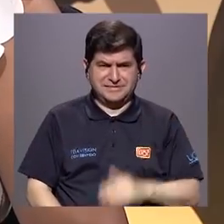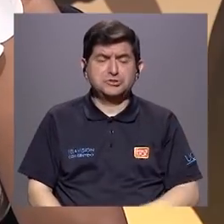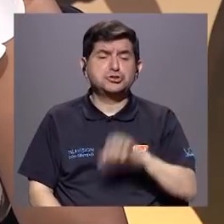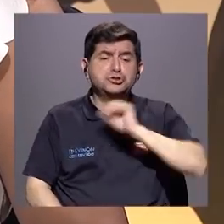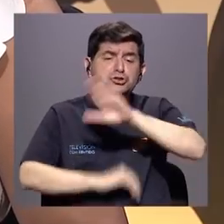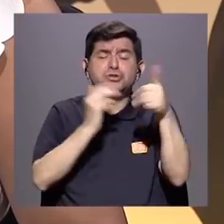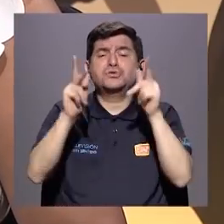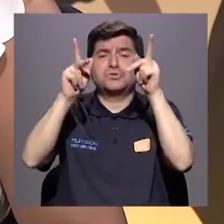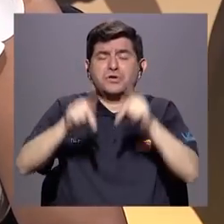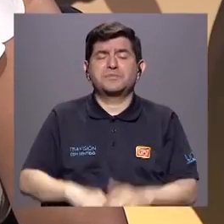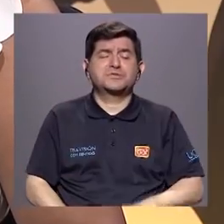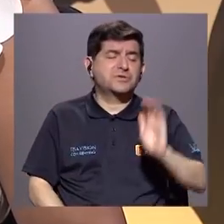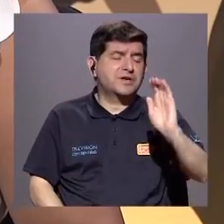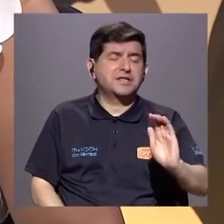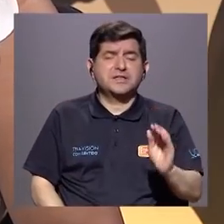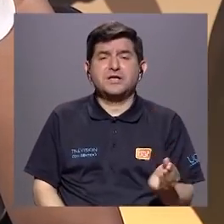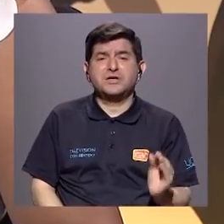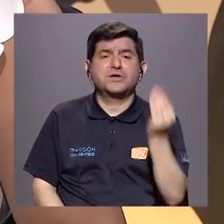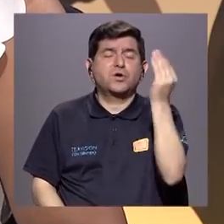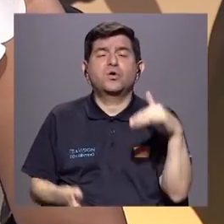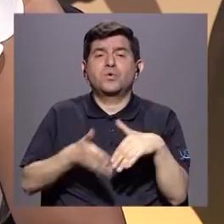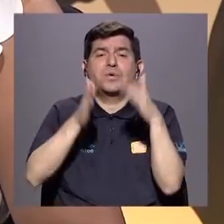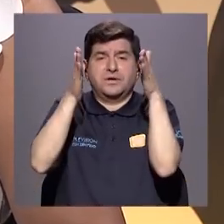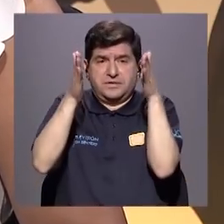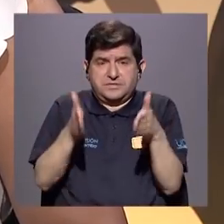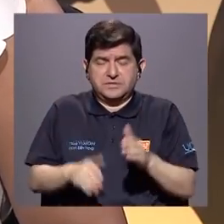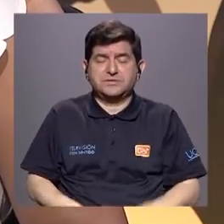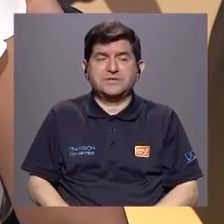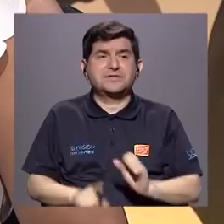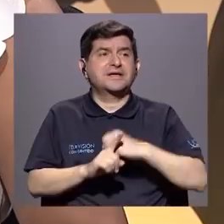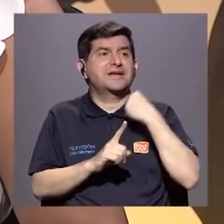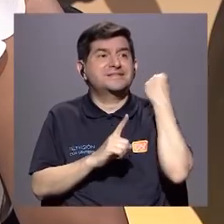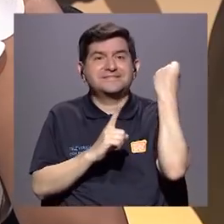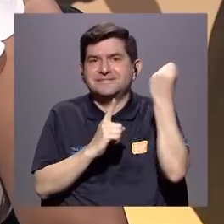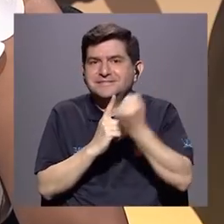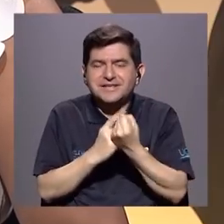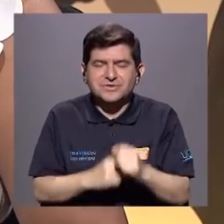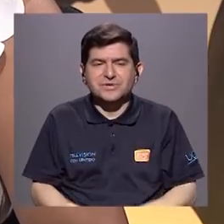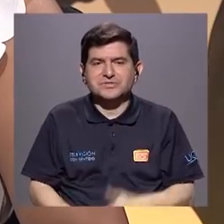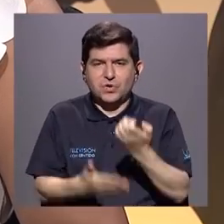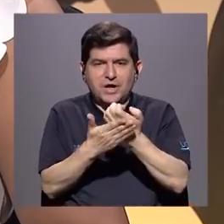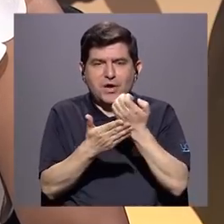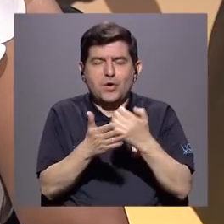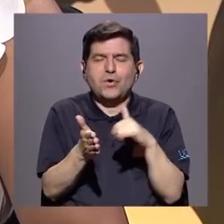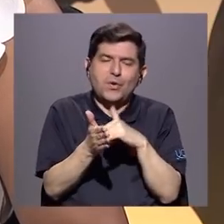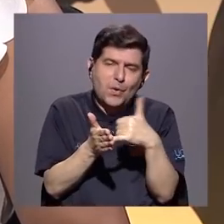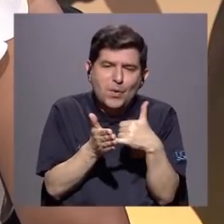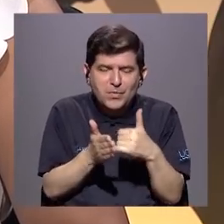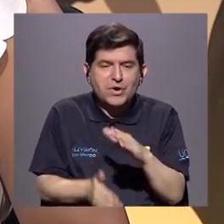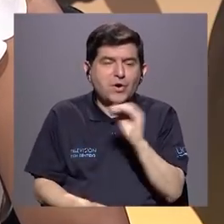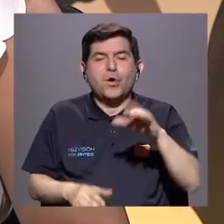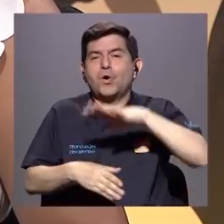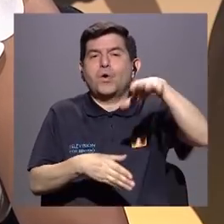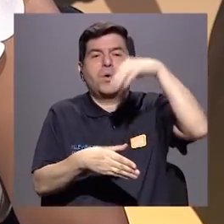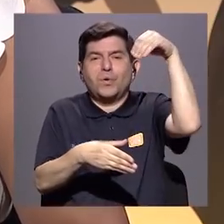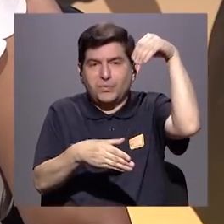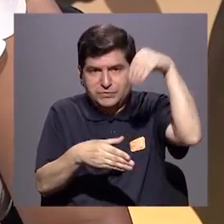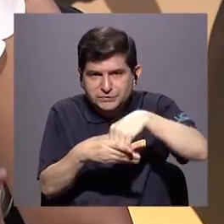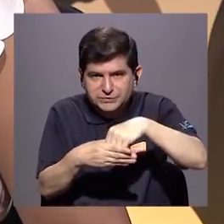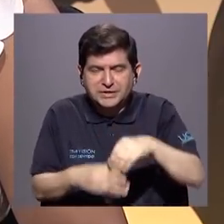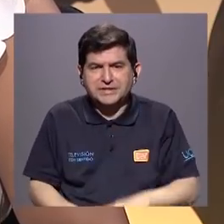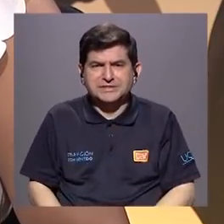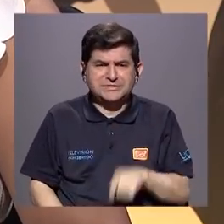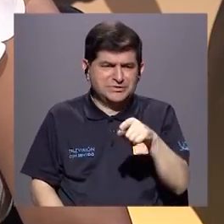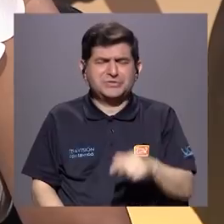que sí, que todas las personas, niños, niñas o adolescentes o estudiantes en una situación socioeconómica vulnerable, en un contexto